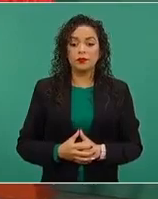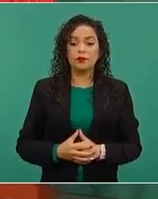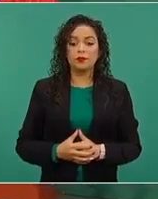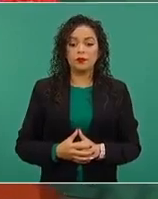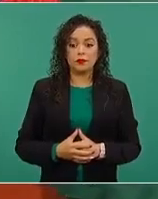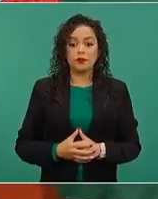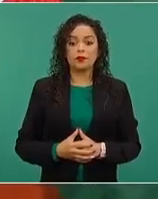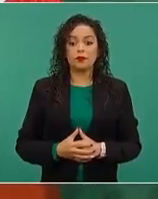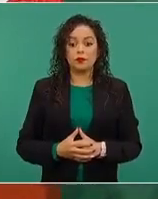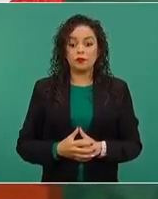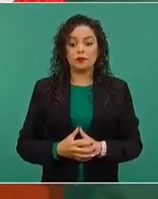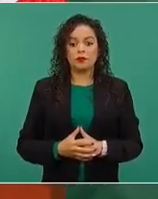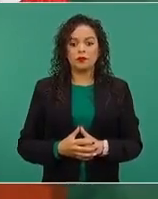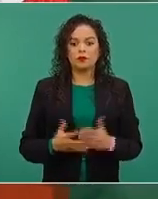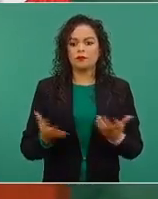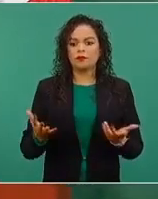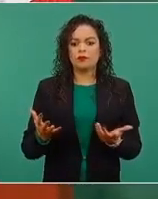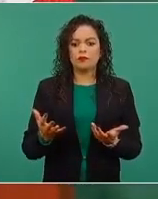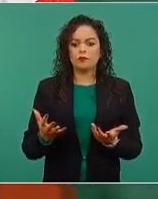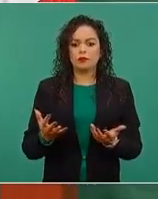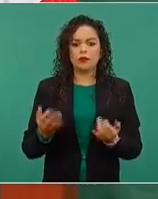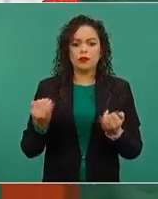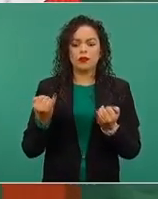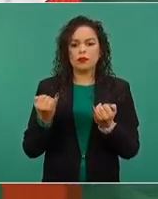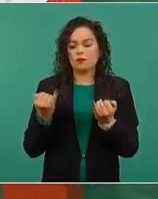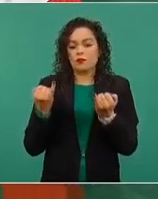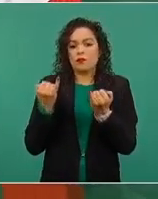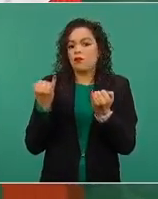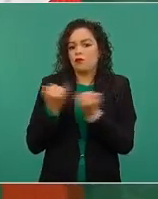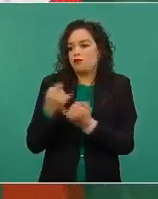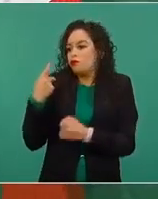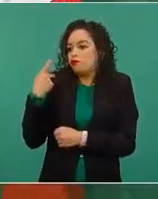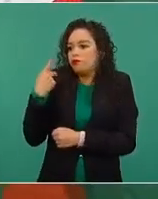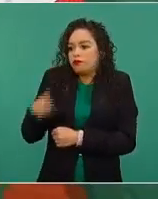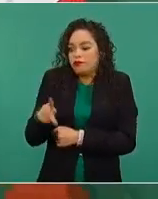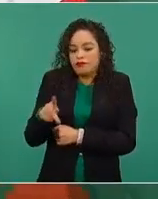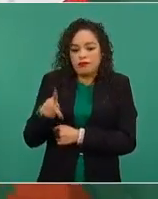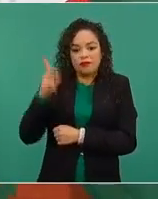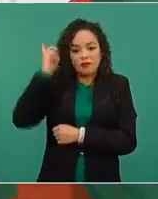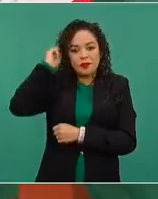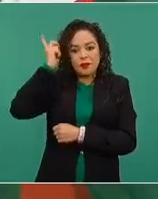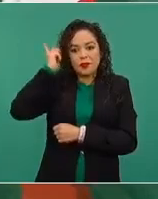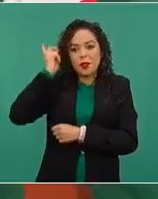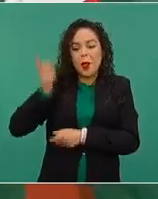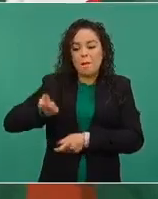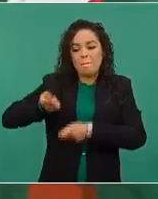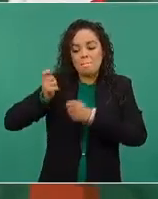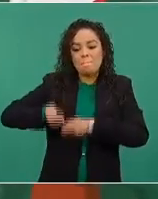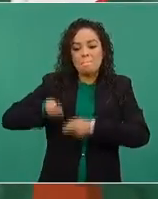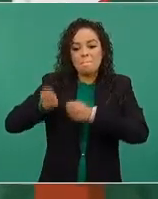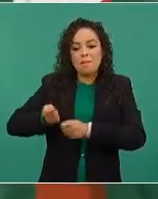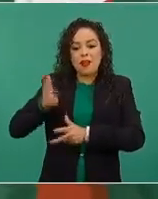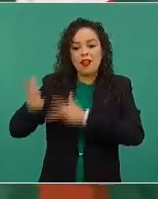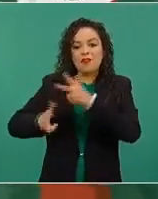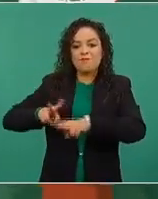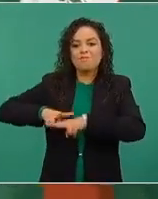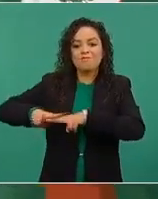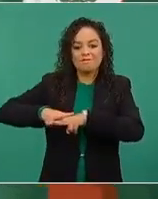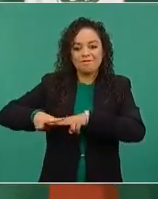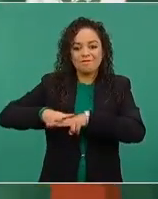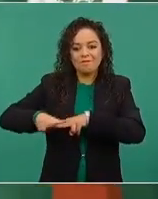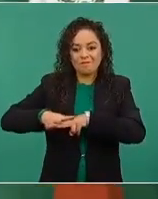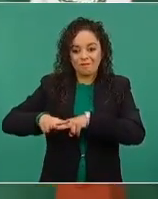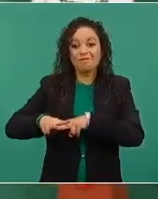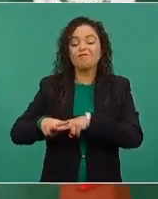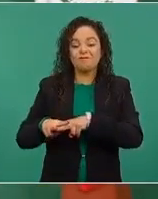Como se hizo la revolución, a caballo y en ferrocarril. Y van a